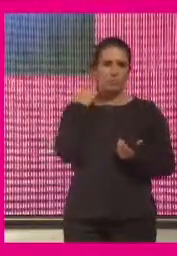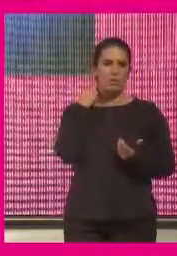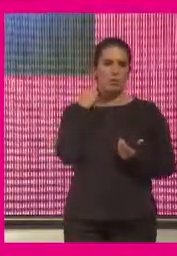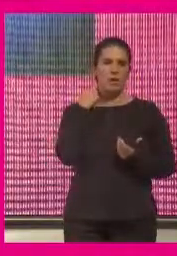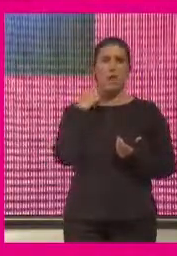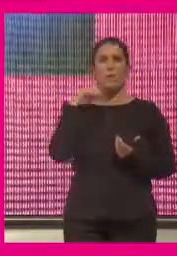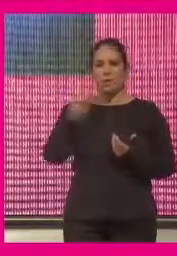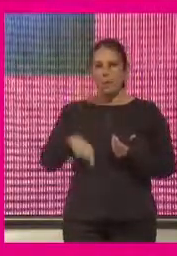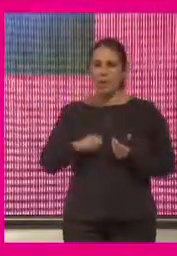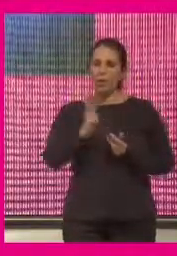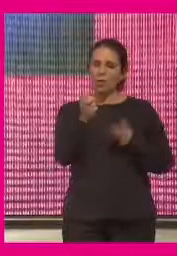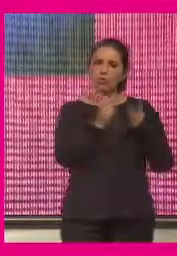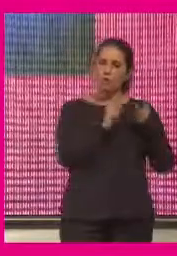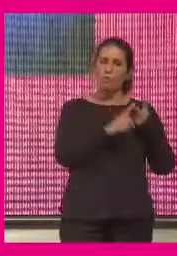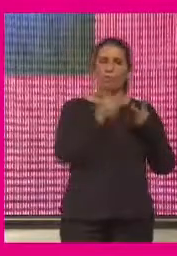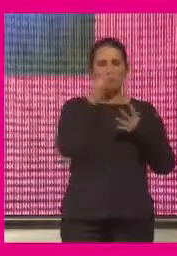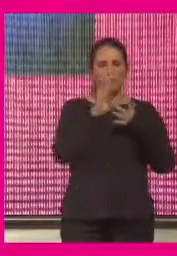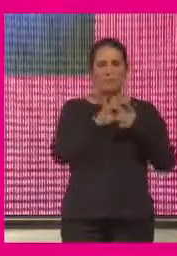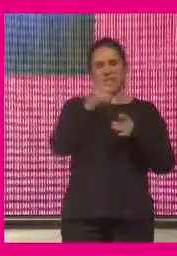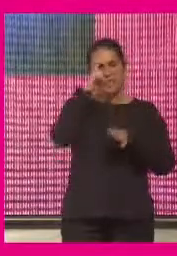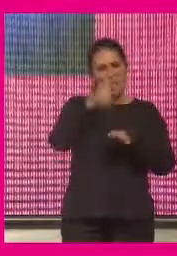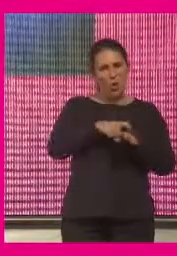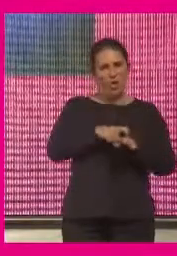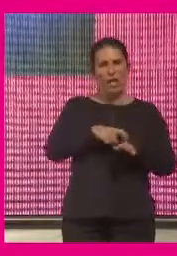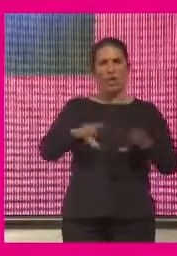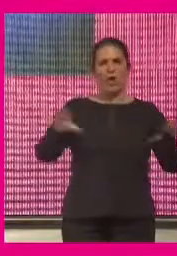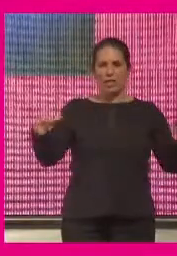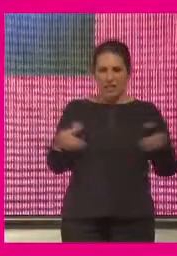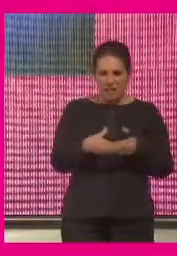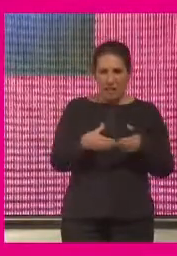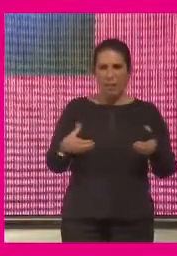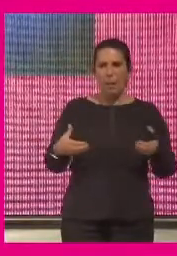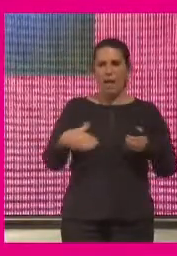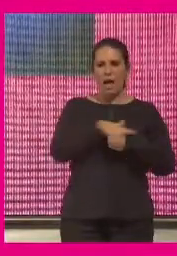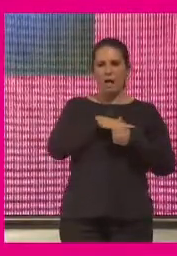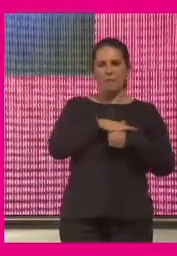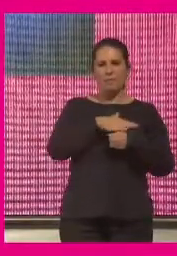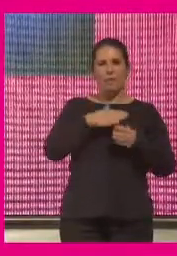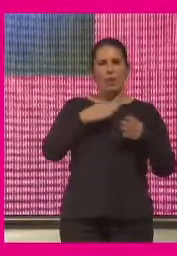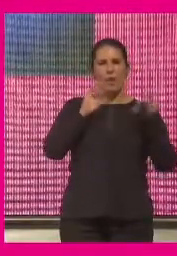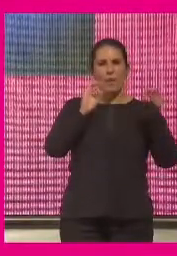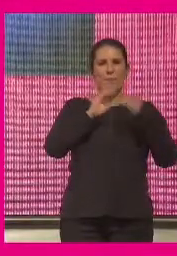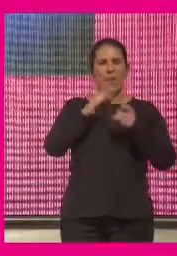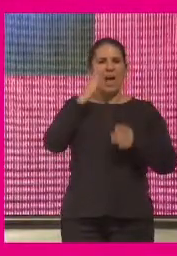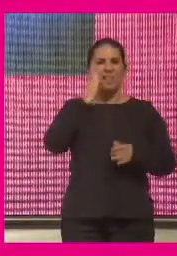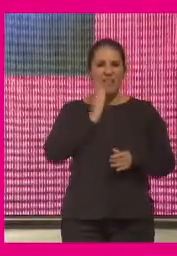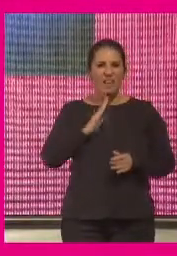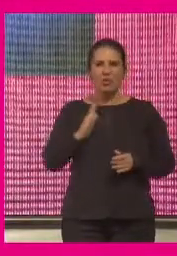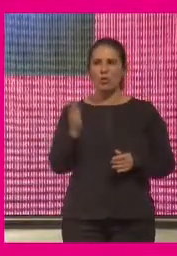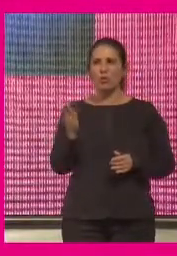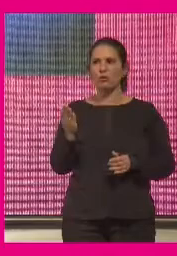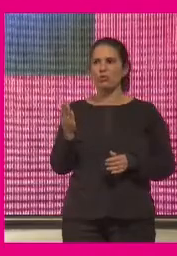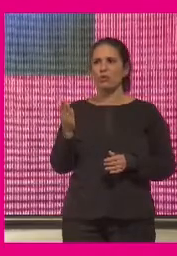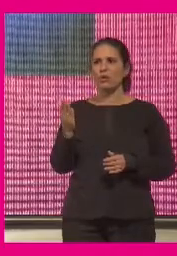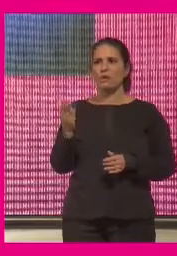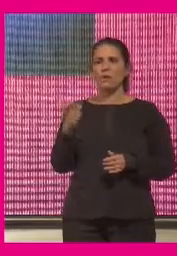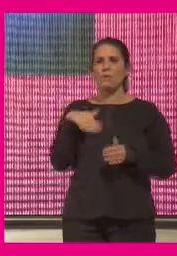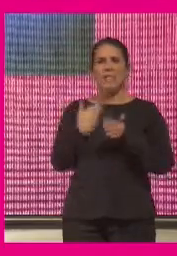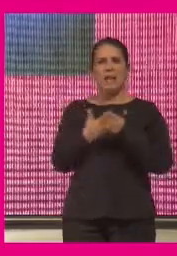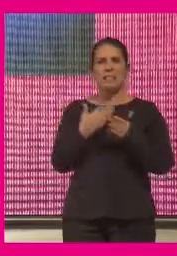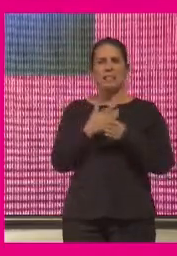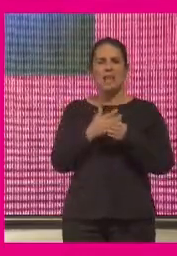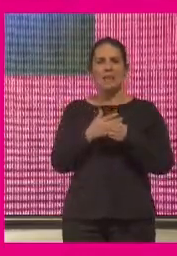otra parte que tiene que ver con la psicología colectiva con el mundo de los afectos esos cuerpos que han